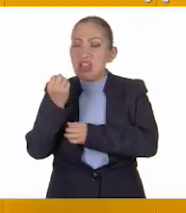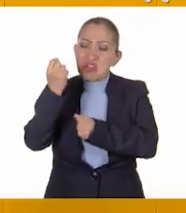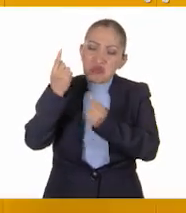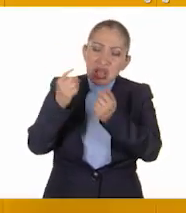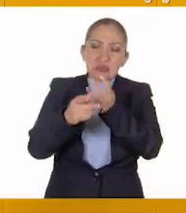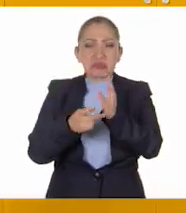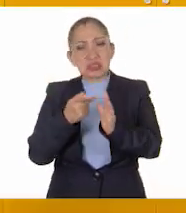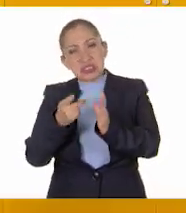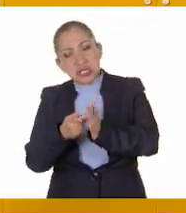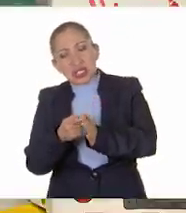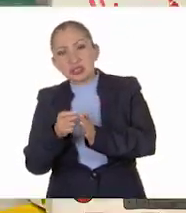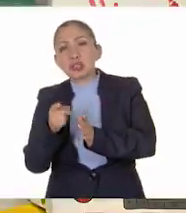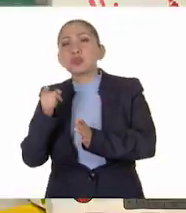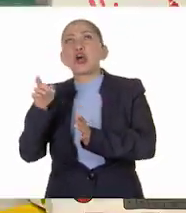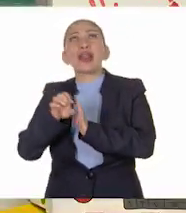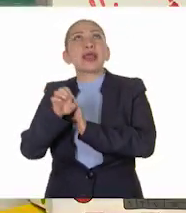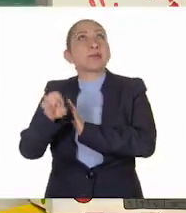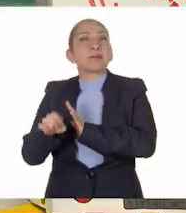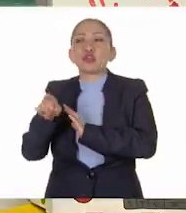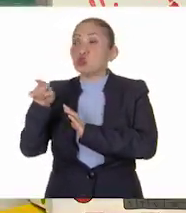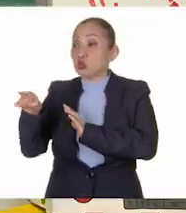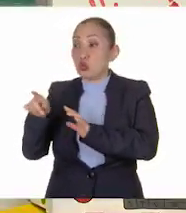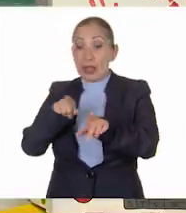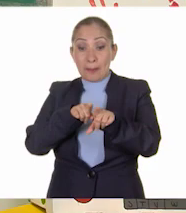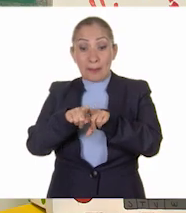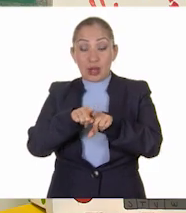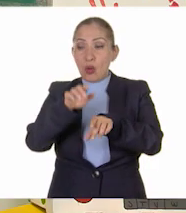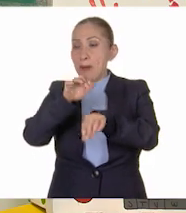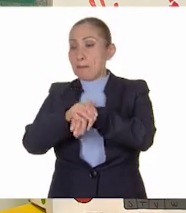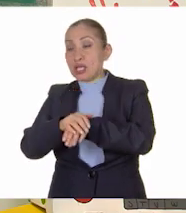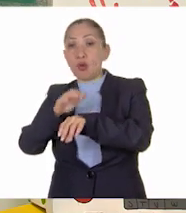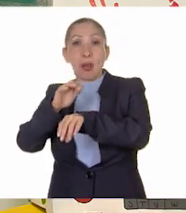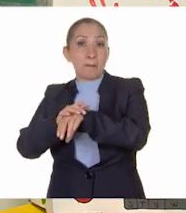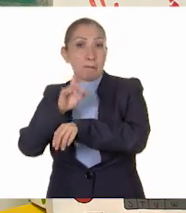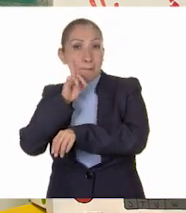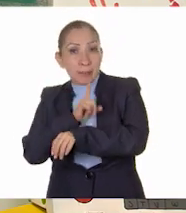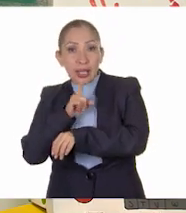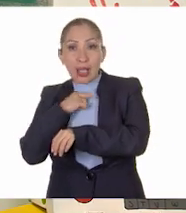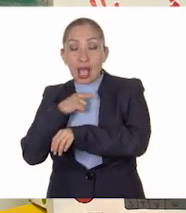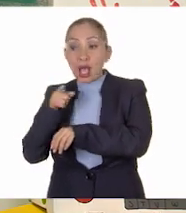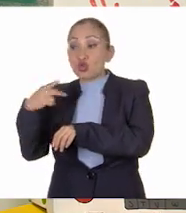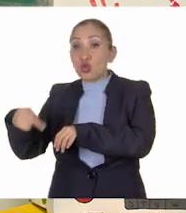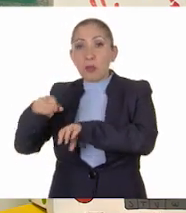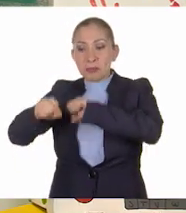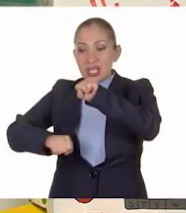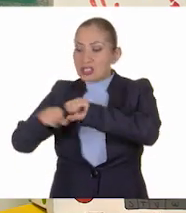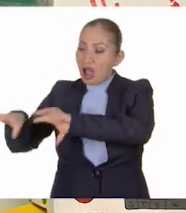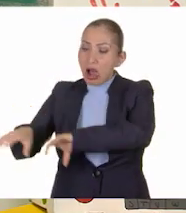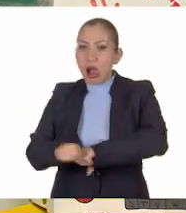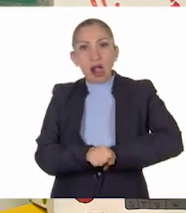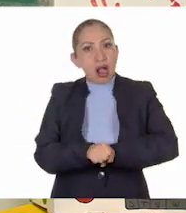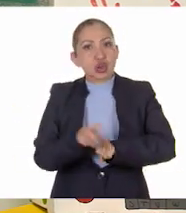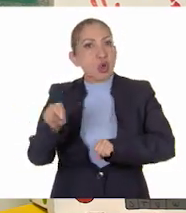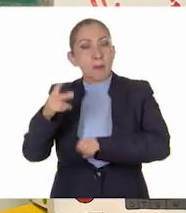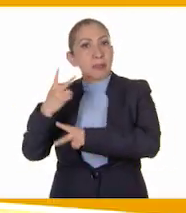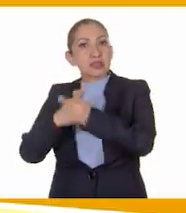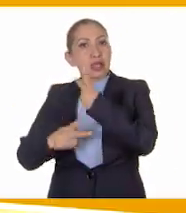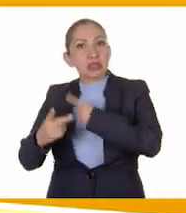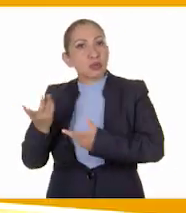En ciertas situaciones, por ejemplo, Panchito, ¿qué harías si tu hermano, amigo o amiga toma tu bici sin pedir la prestada?